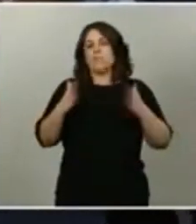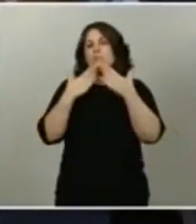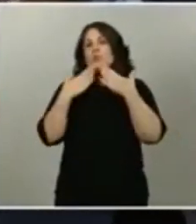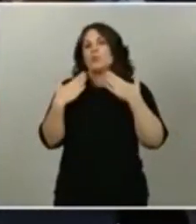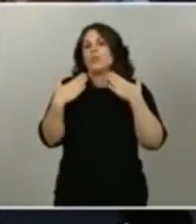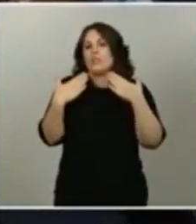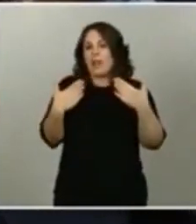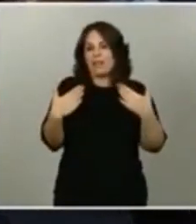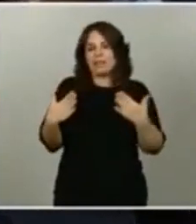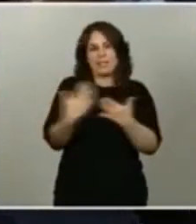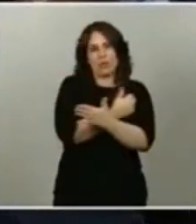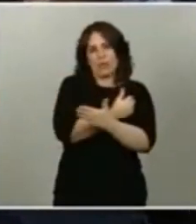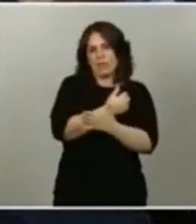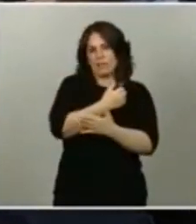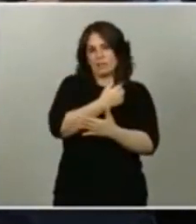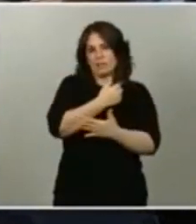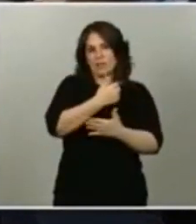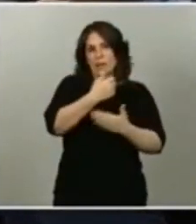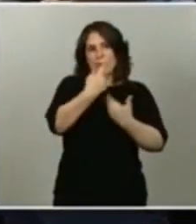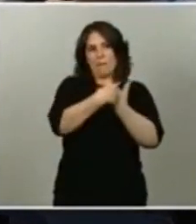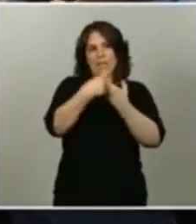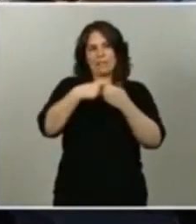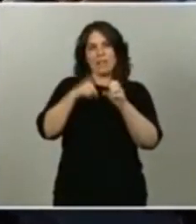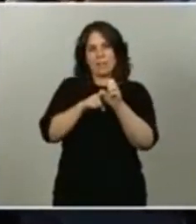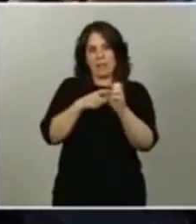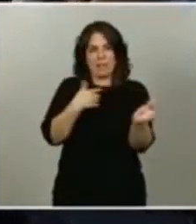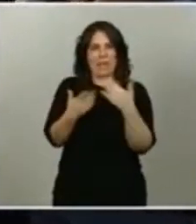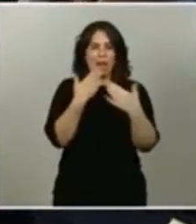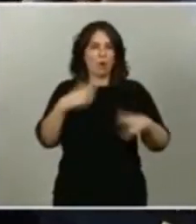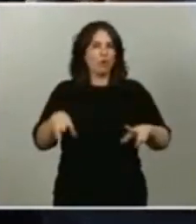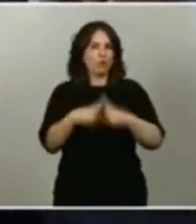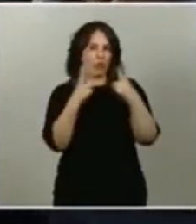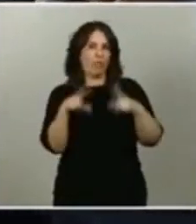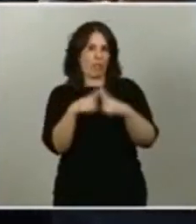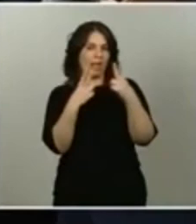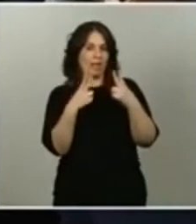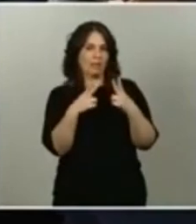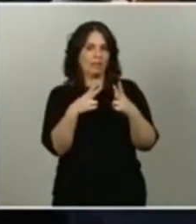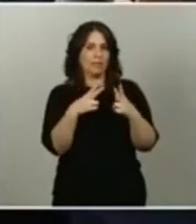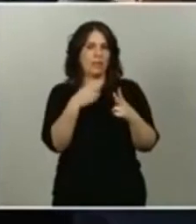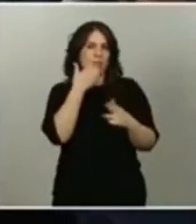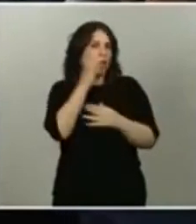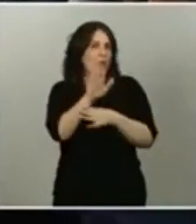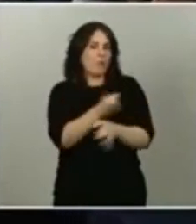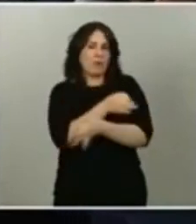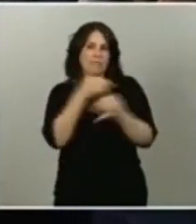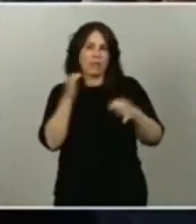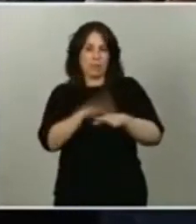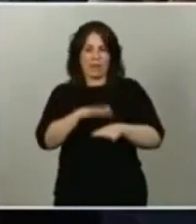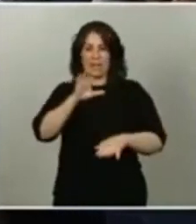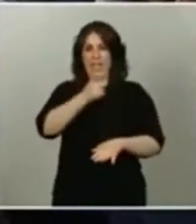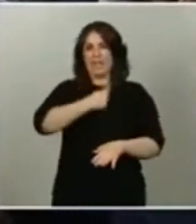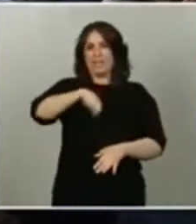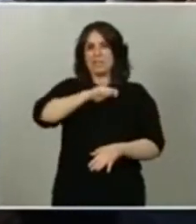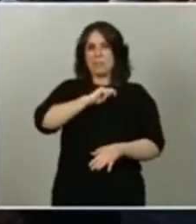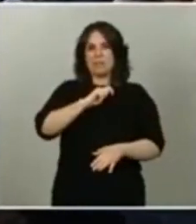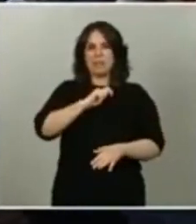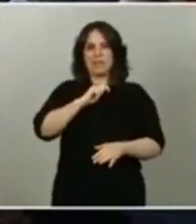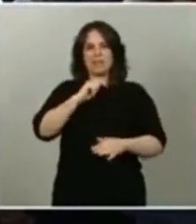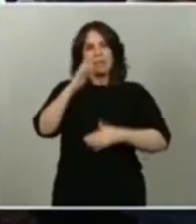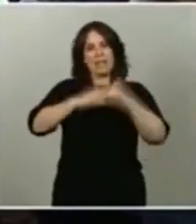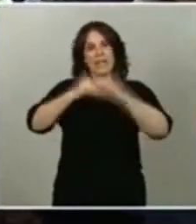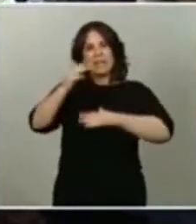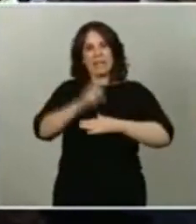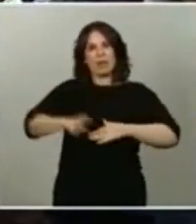los participantes de este diálogo social ejemplo de cómo en nuestro país tenemos que sentar la fase de la reconstrucción en un